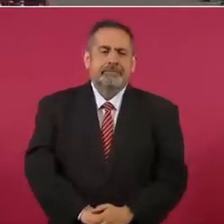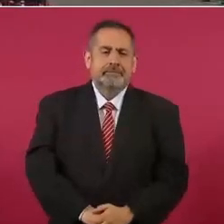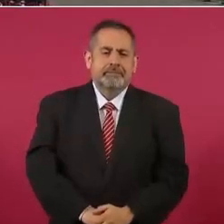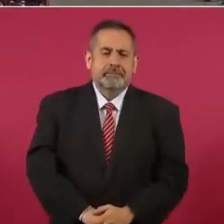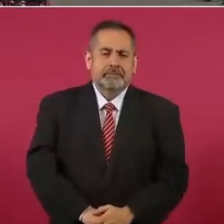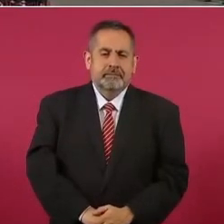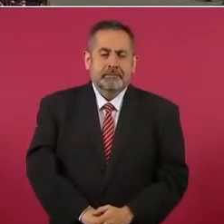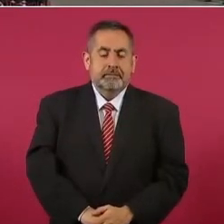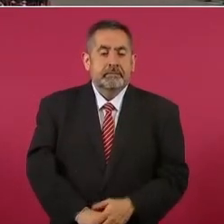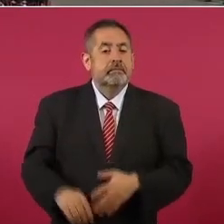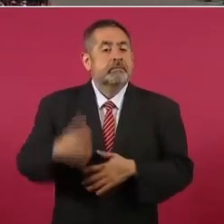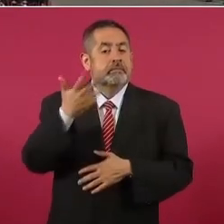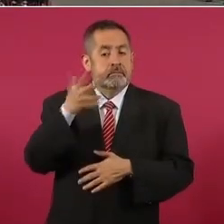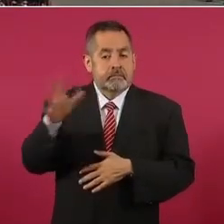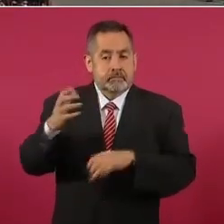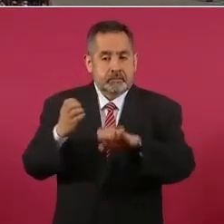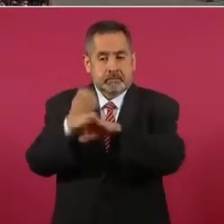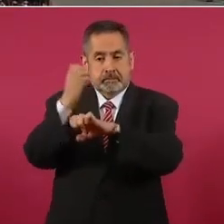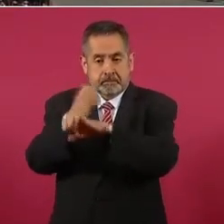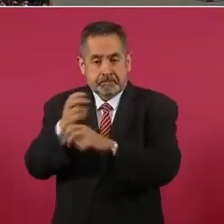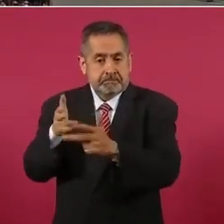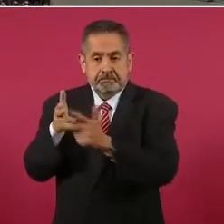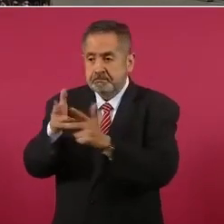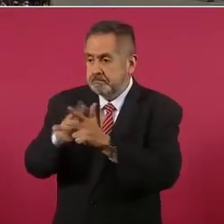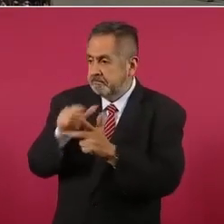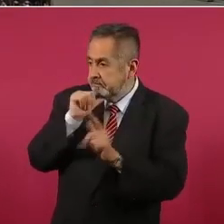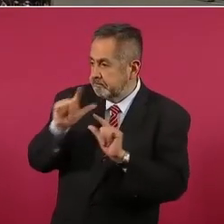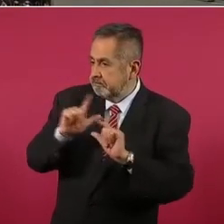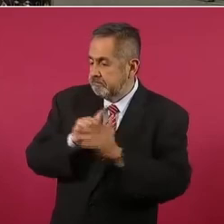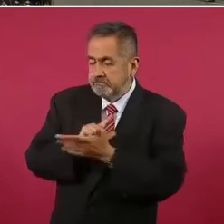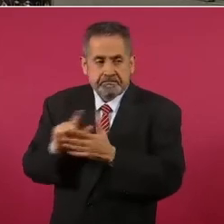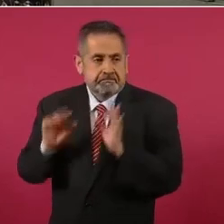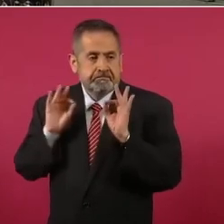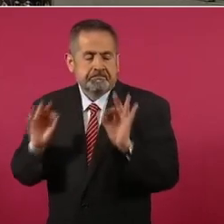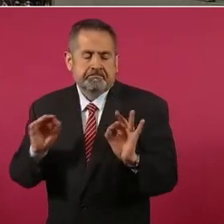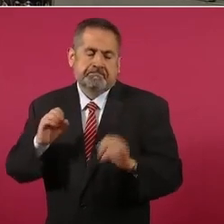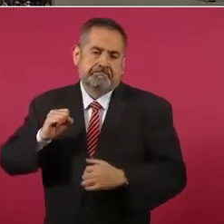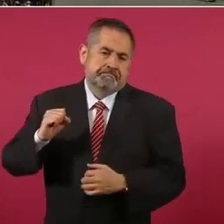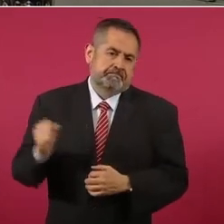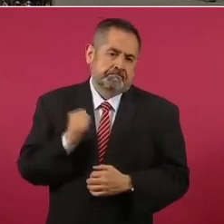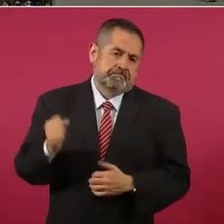Diez estados sin homicidio el fin de semana, afortunadamente.